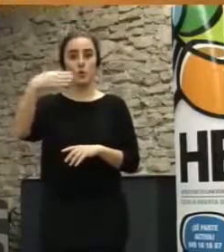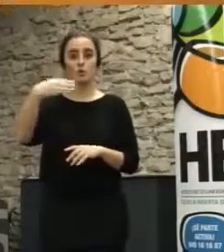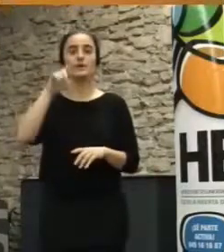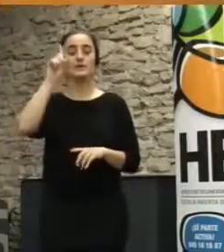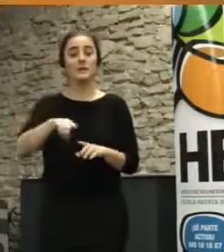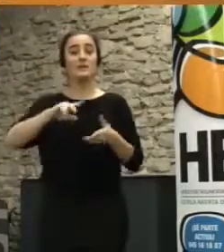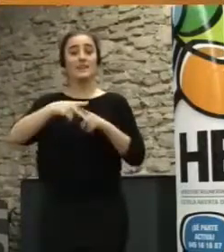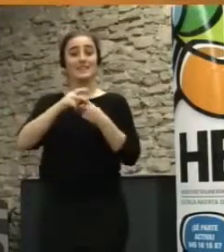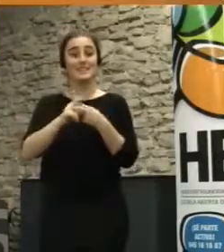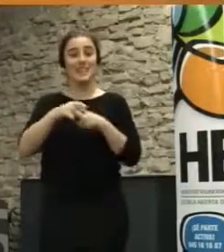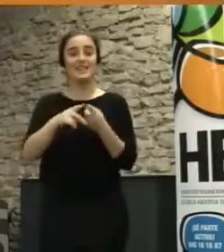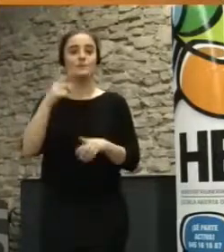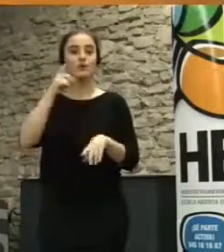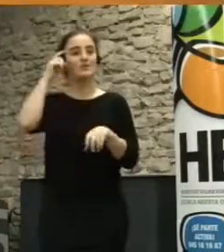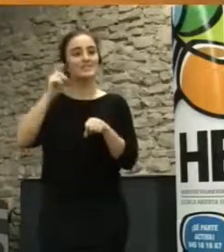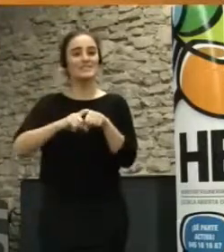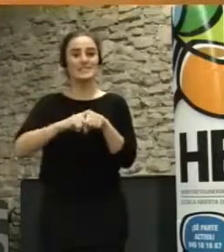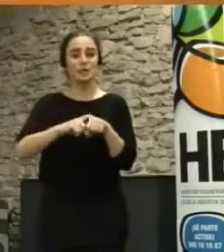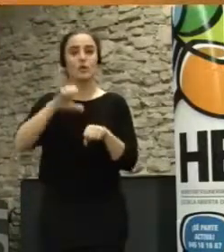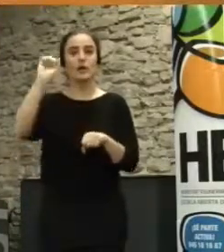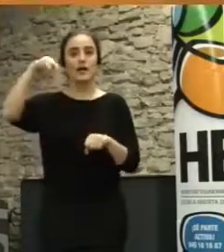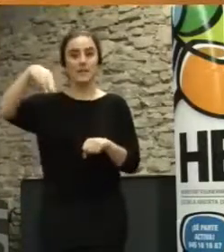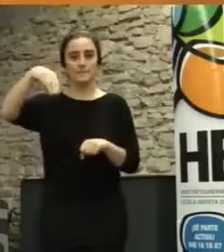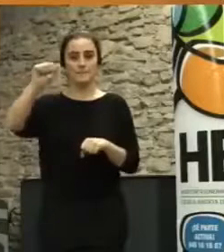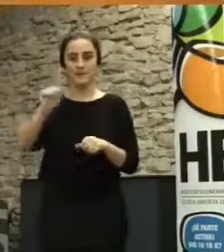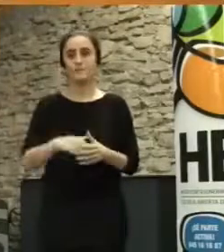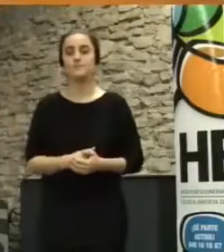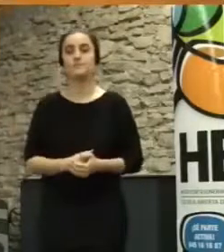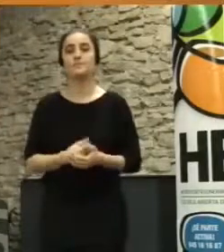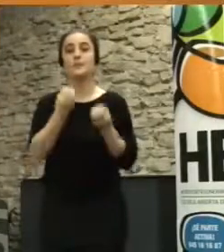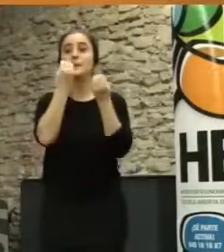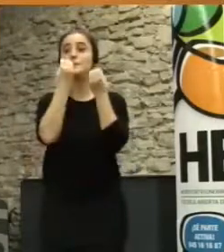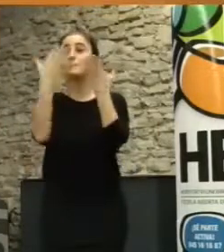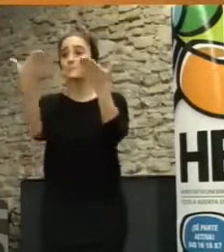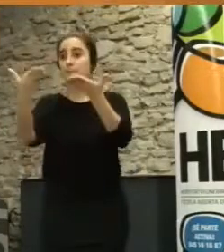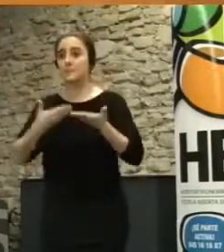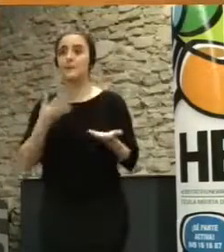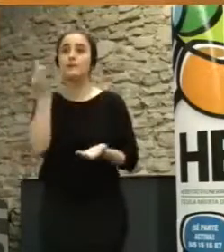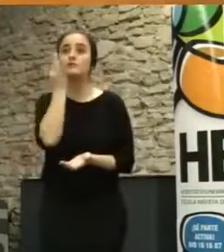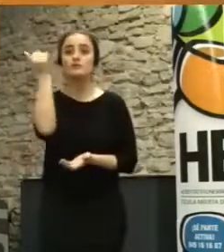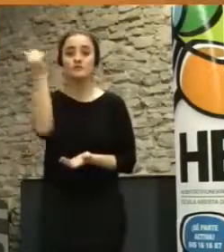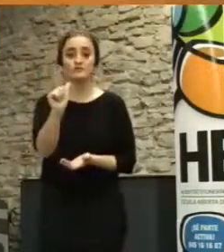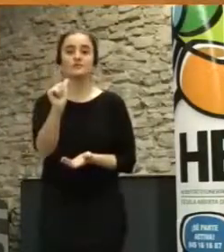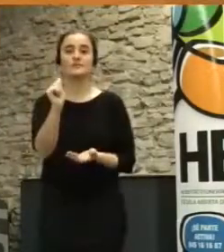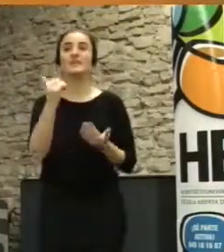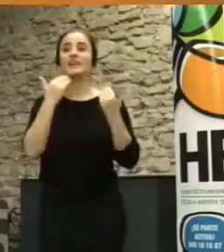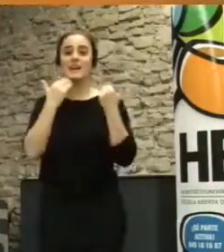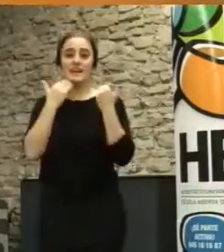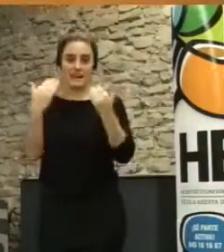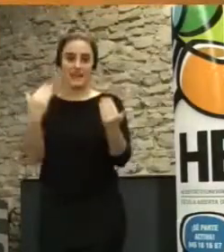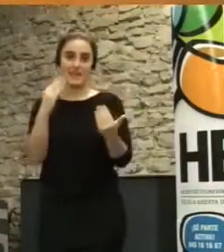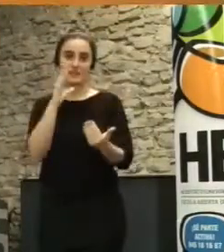psicóloga y coach Enma Ortiz Barredo. Sean todos bienvenidos, sean bienvenidas y muchas gracias por